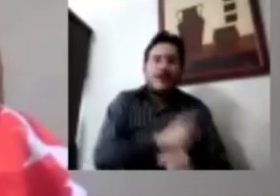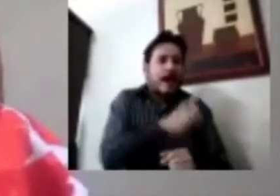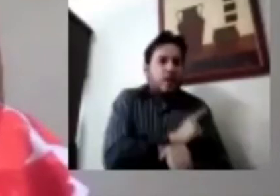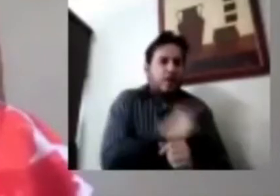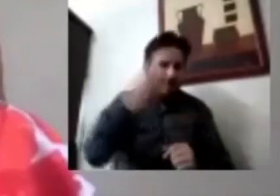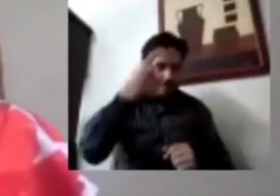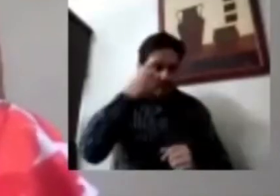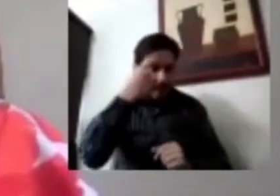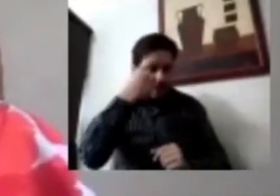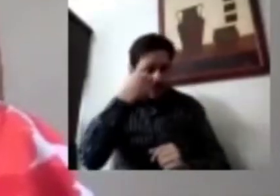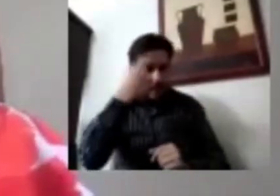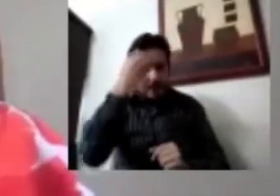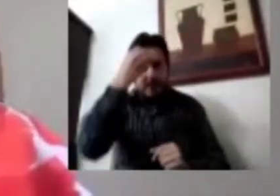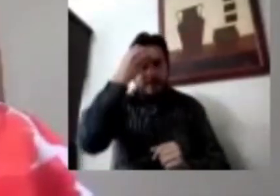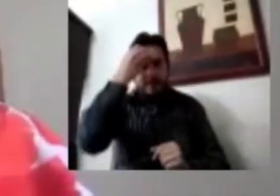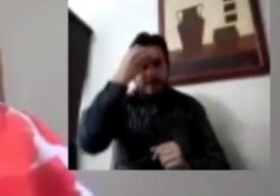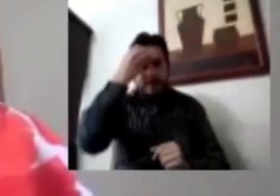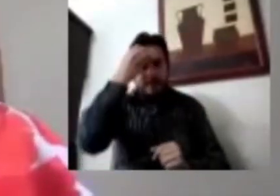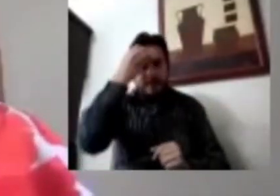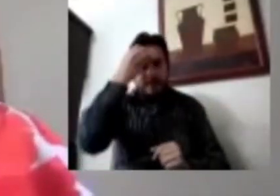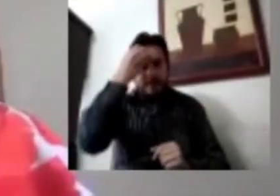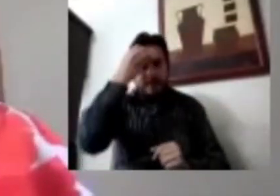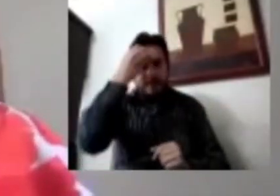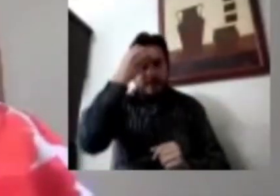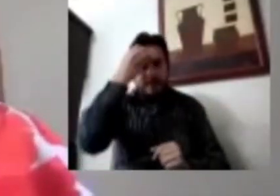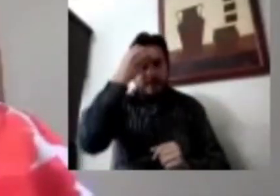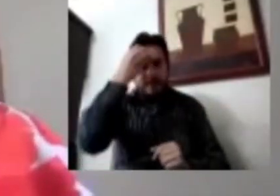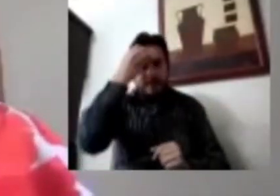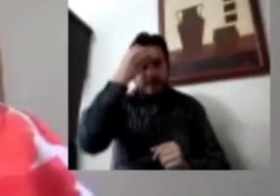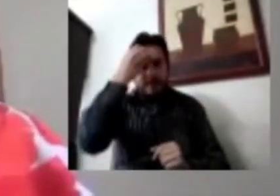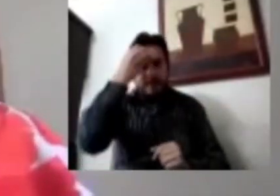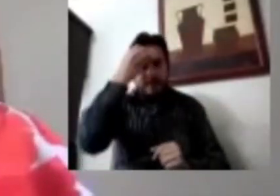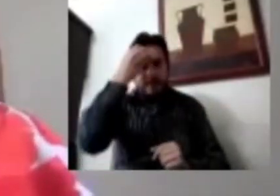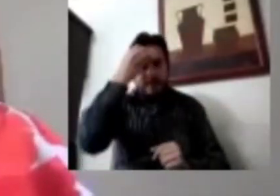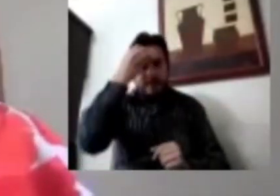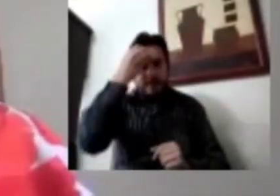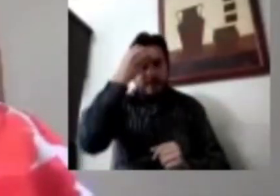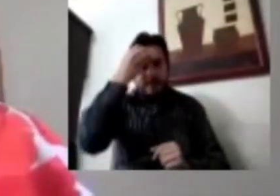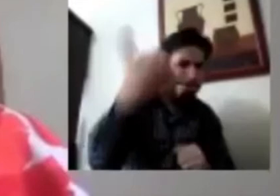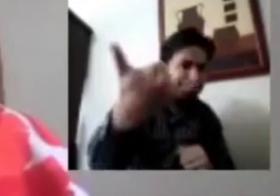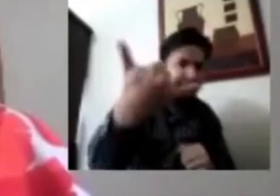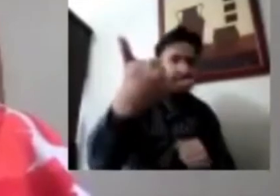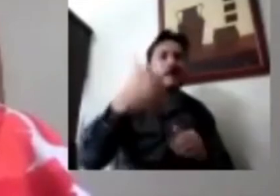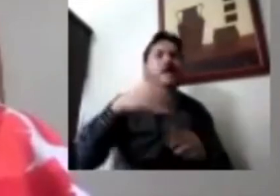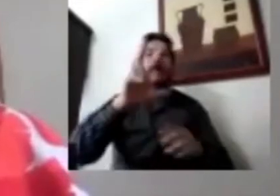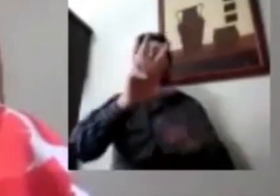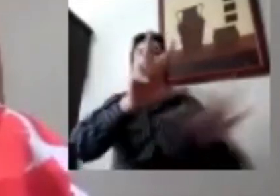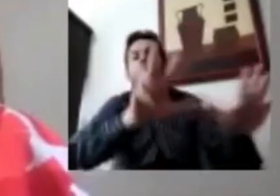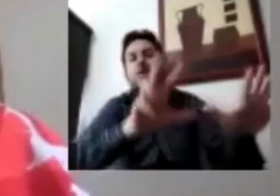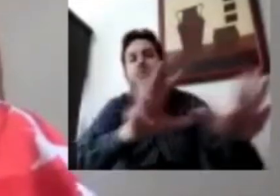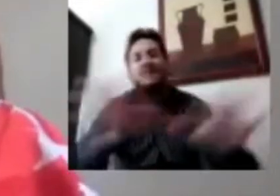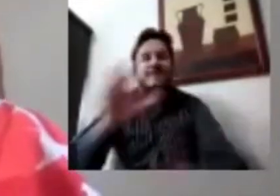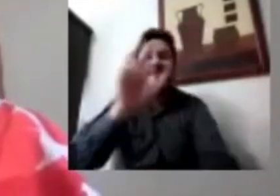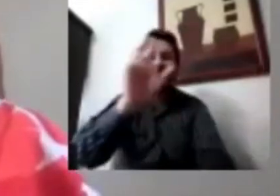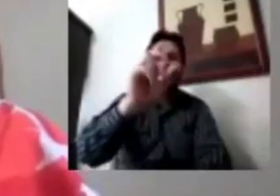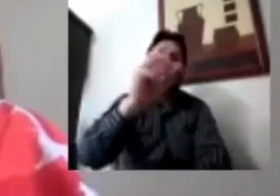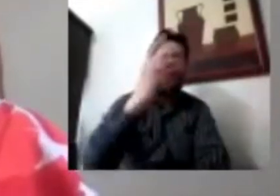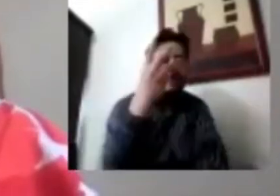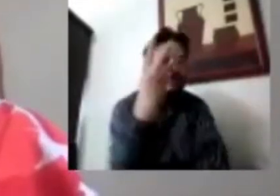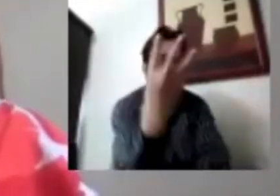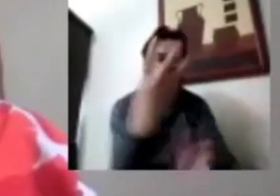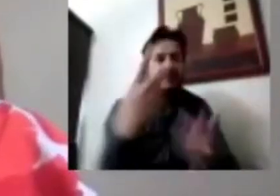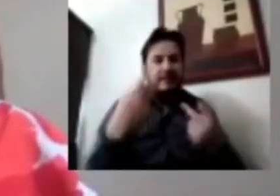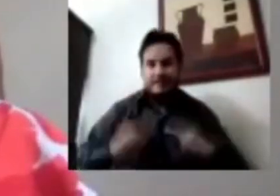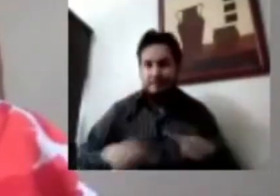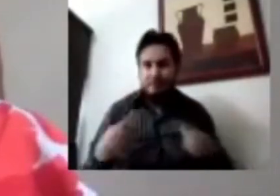En términos del diseño del estudio, es una encuesta telefónica, es una encuesta a 833 personas. Esto se